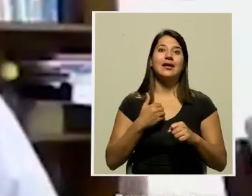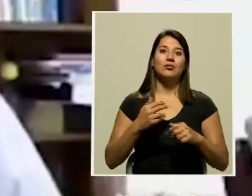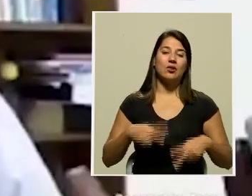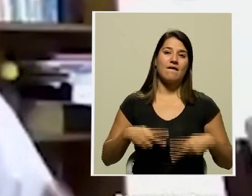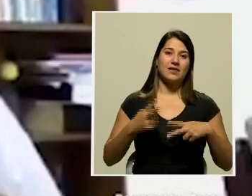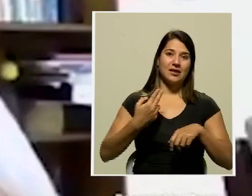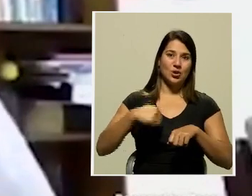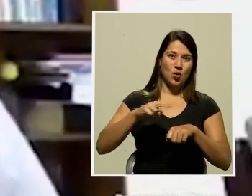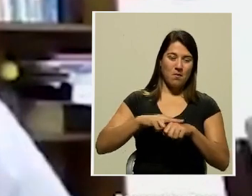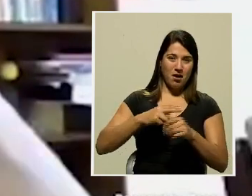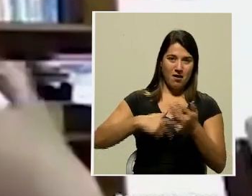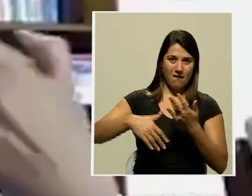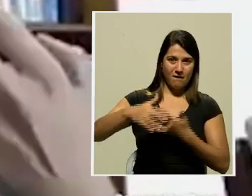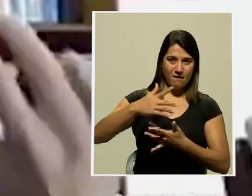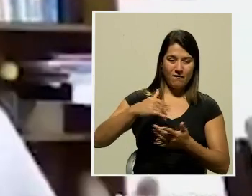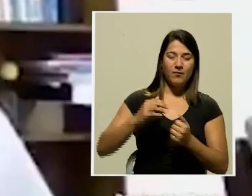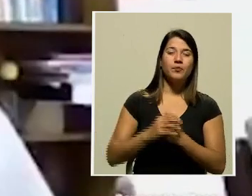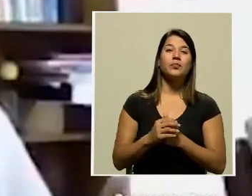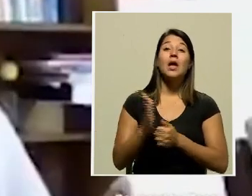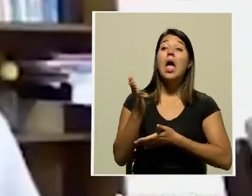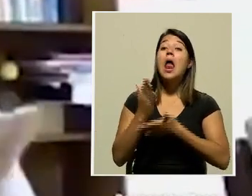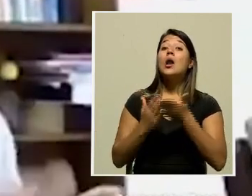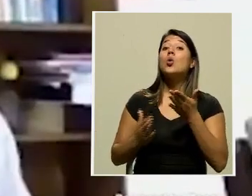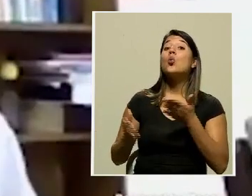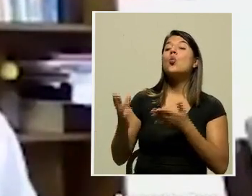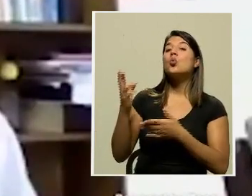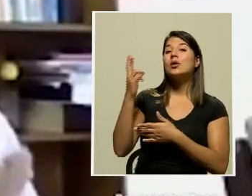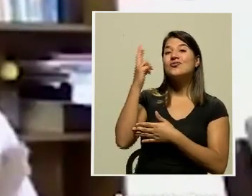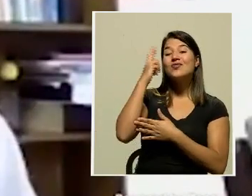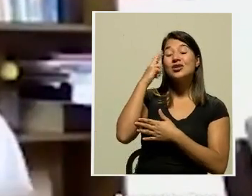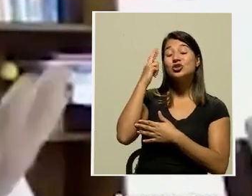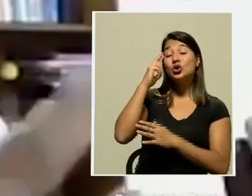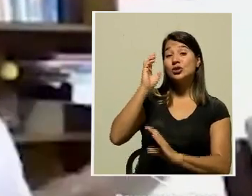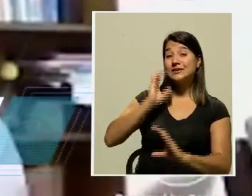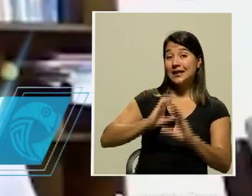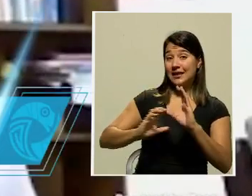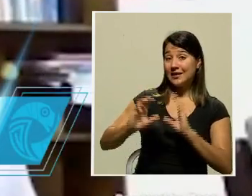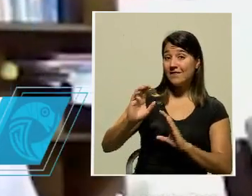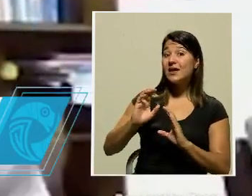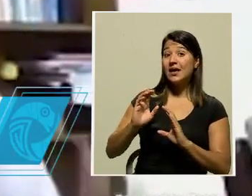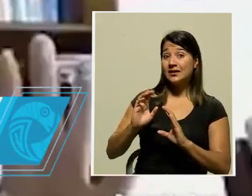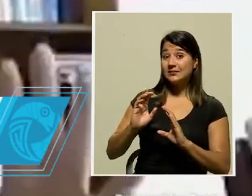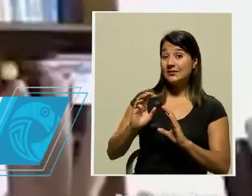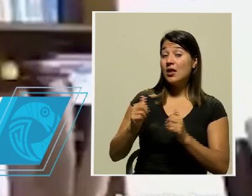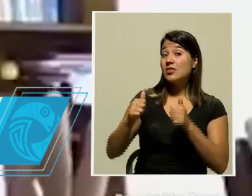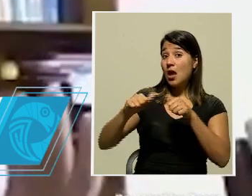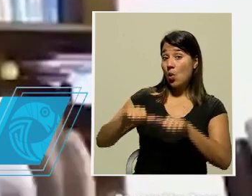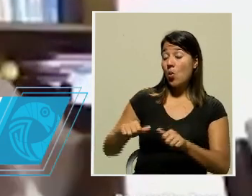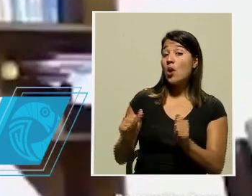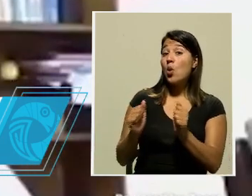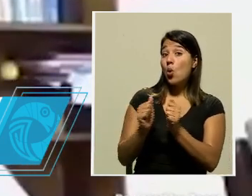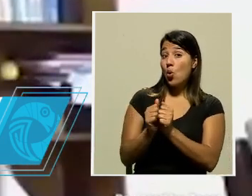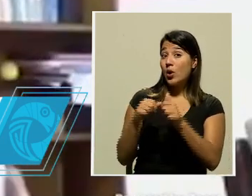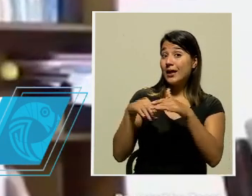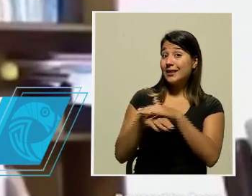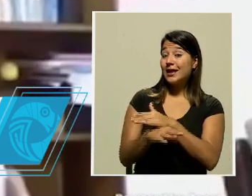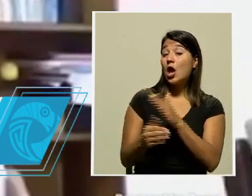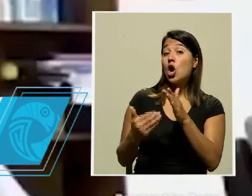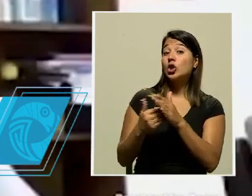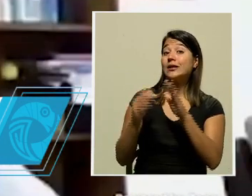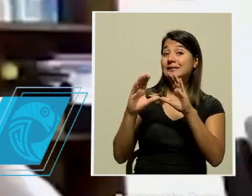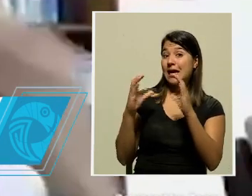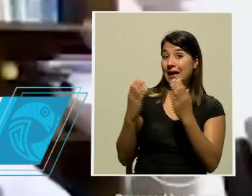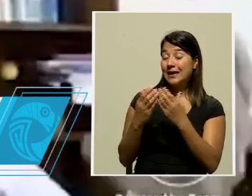razones de carácter científico que apoyan el regreso a clases. Además, una pequeña